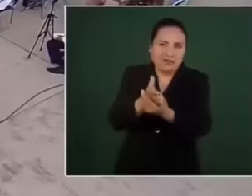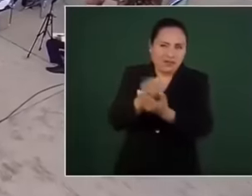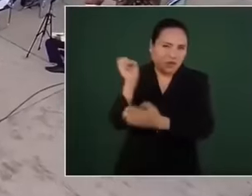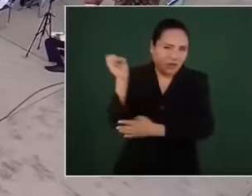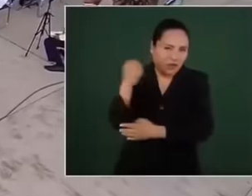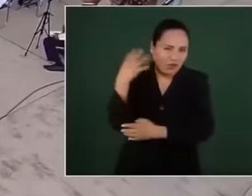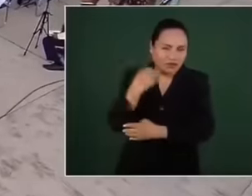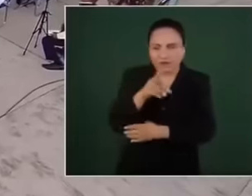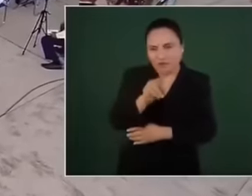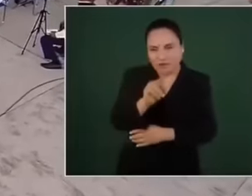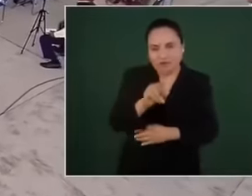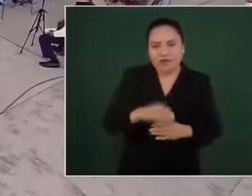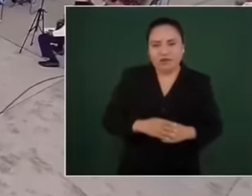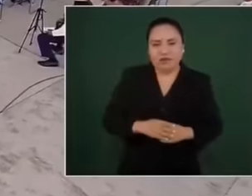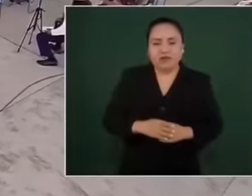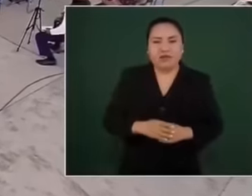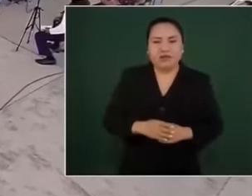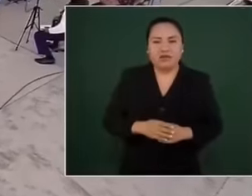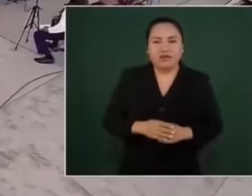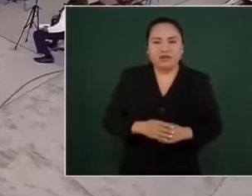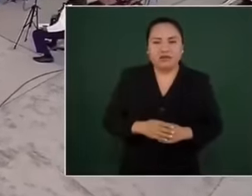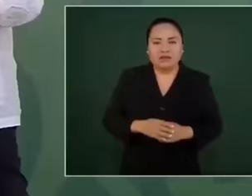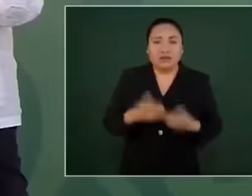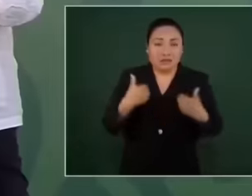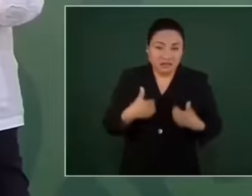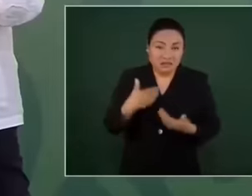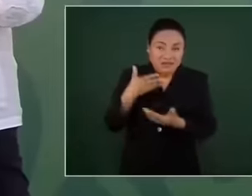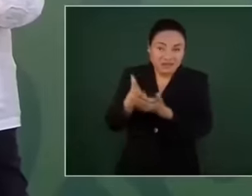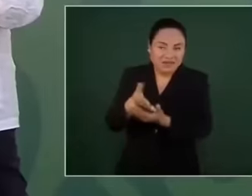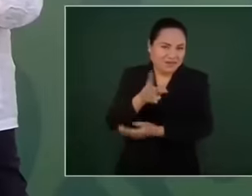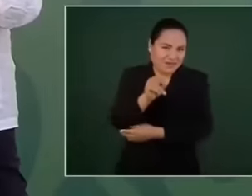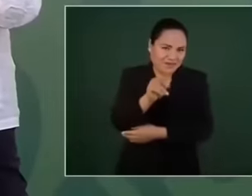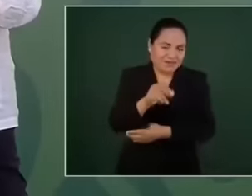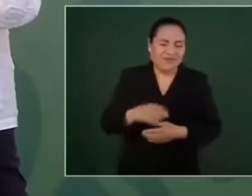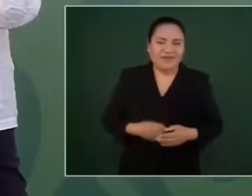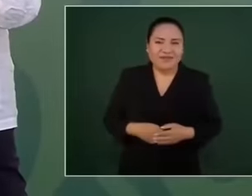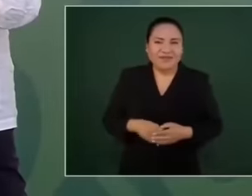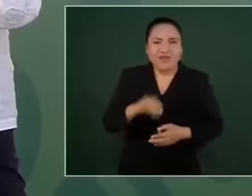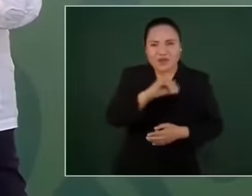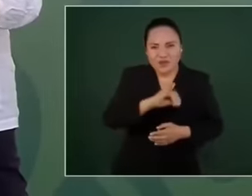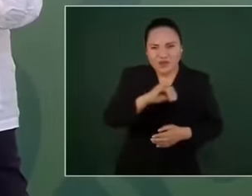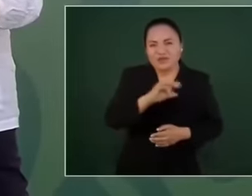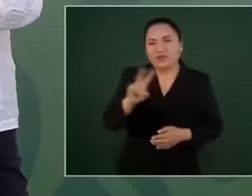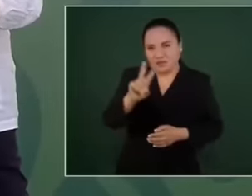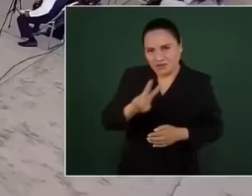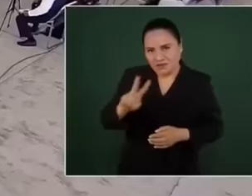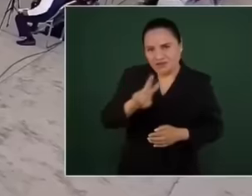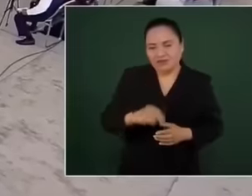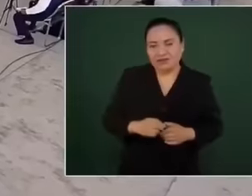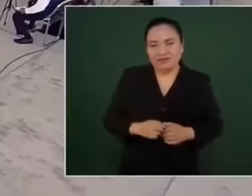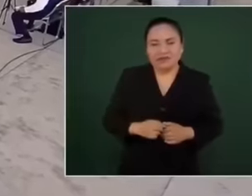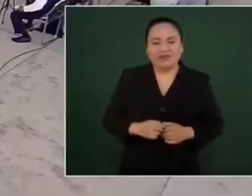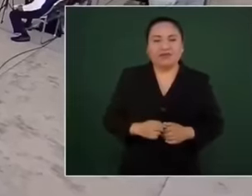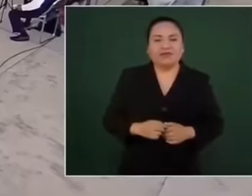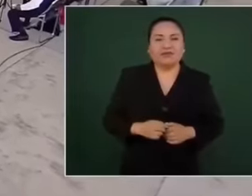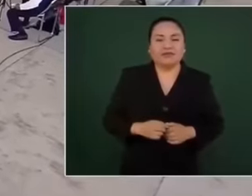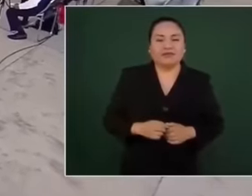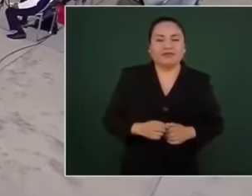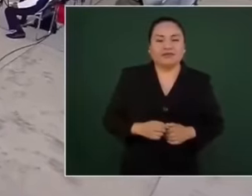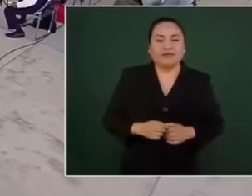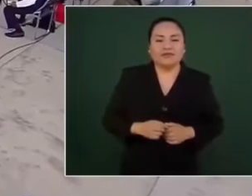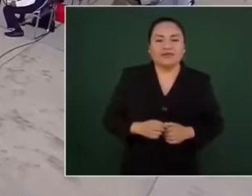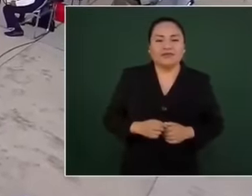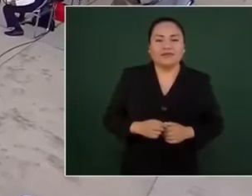¿Se merece un aumento de sueldo? Claro. ¿Se merece sus descansos? Claro. Pero la derecha,